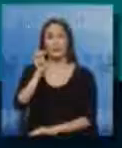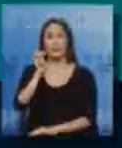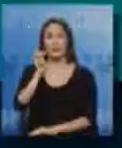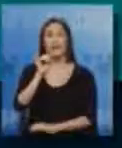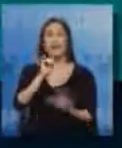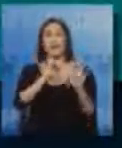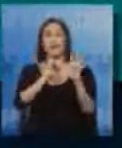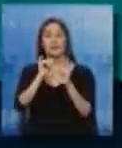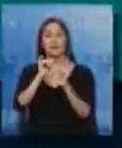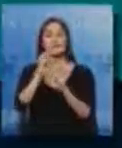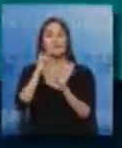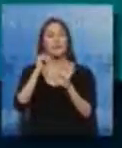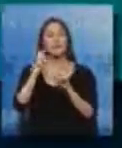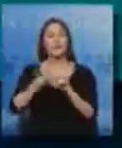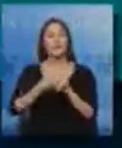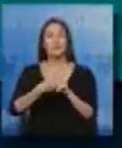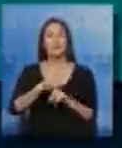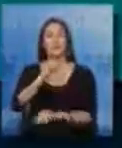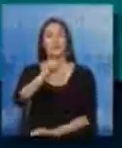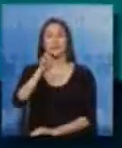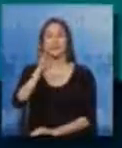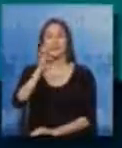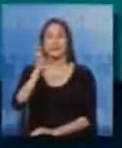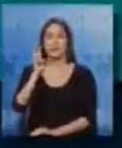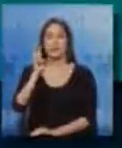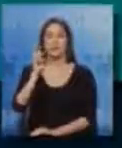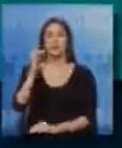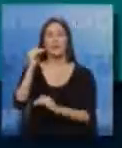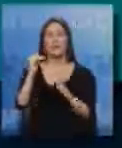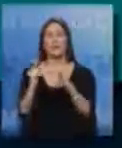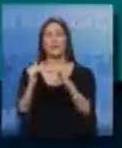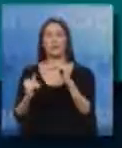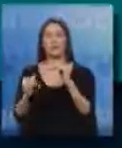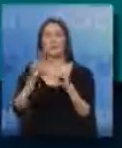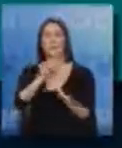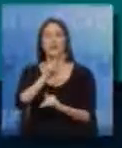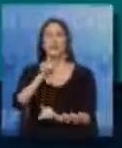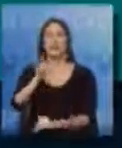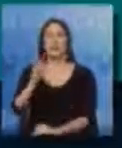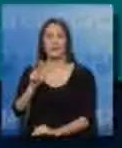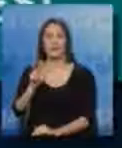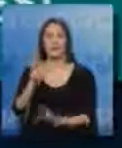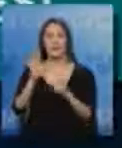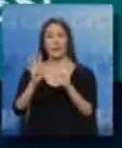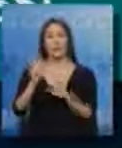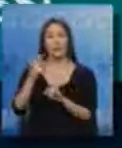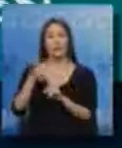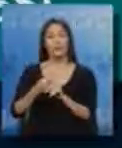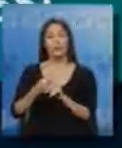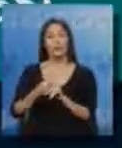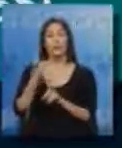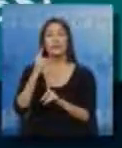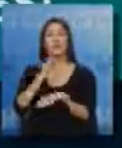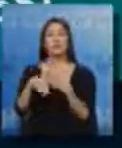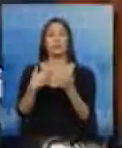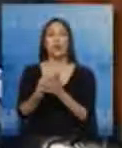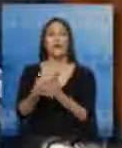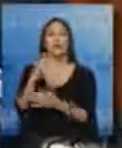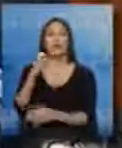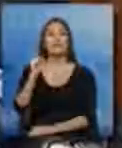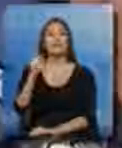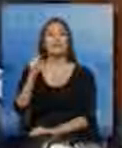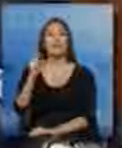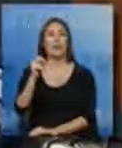El séptimo 366. El octavo mes 333 dólares. Y el noveno mes podrá retirar la acumulación de su cesantía.